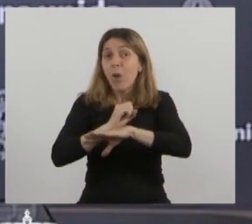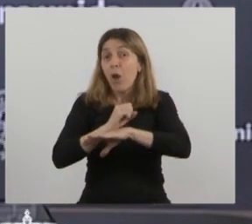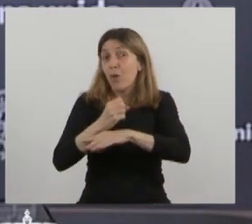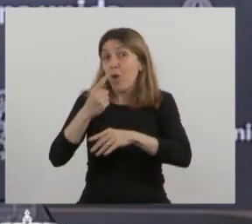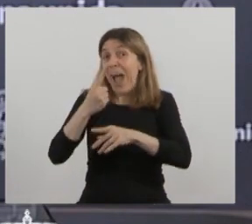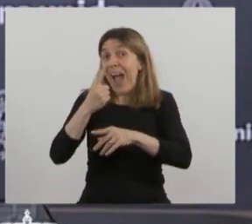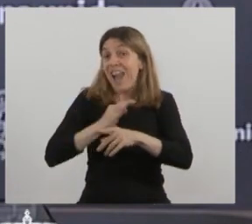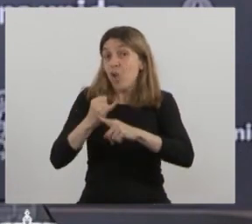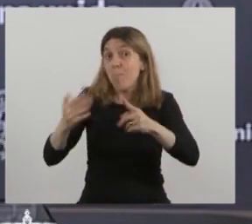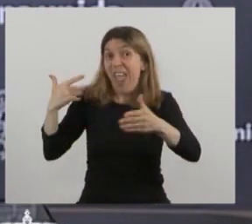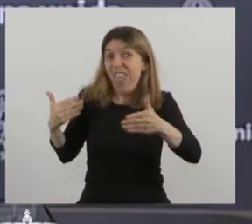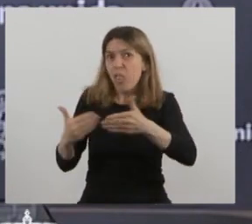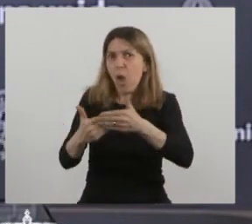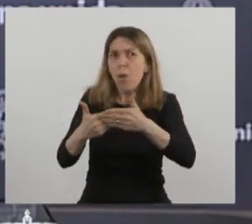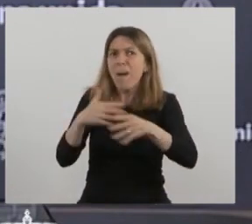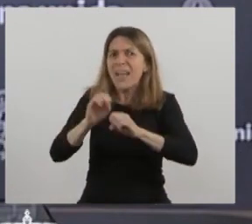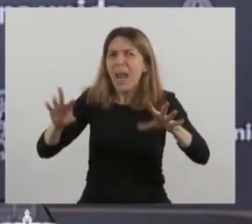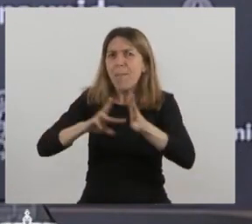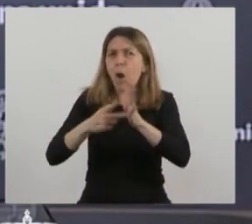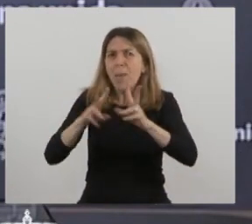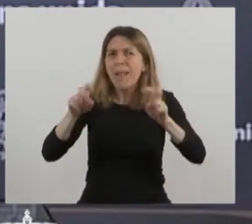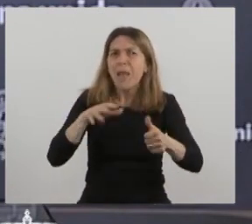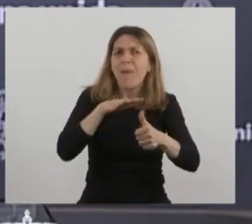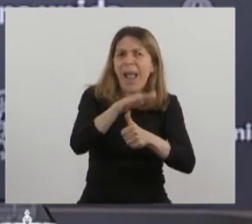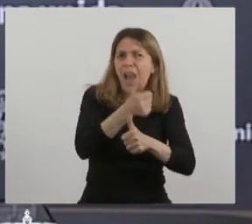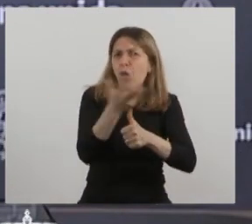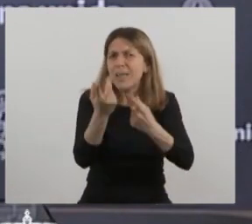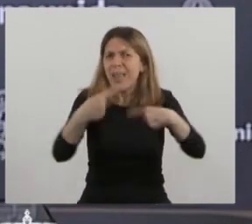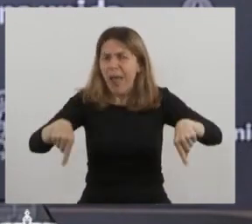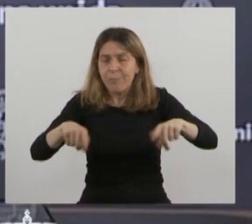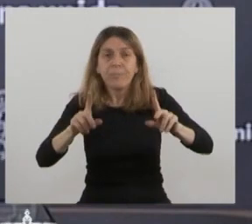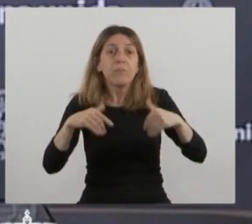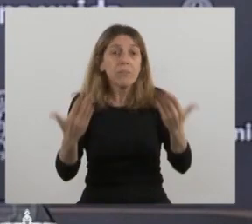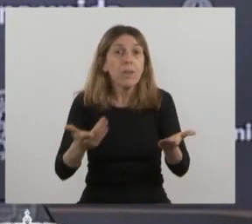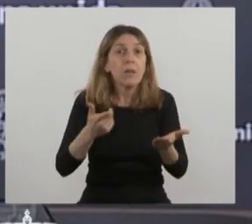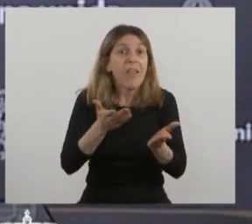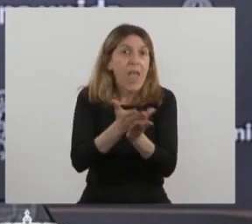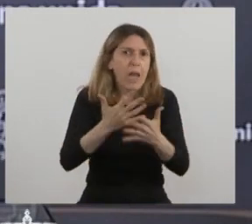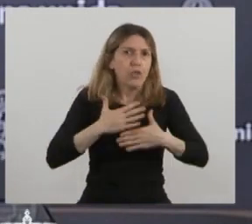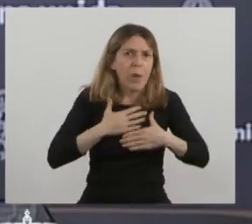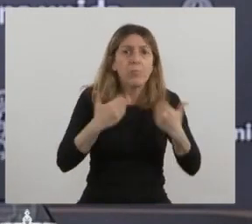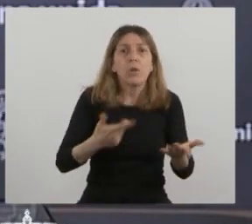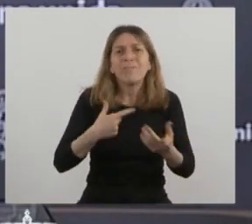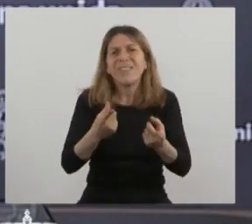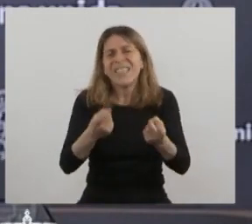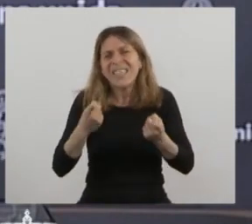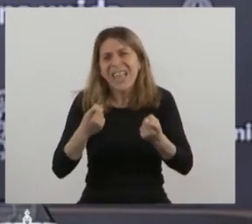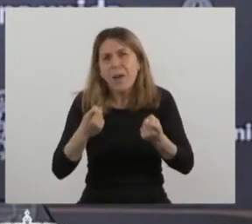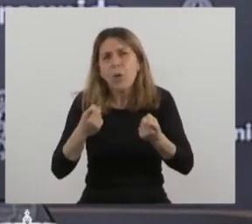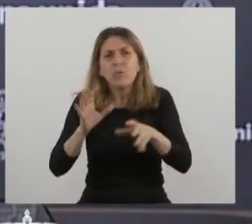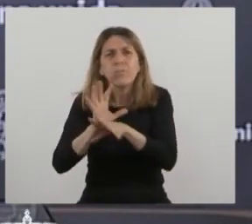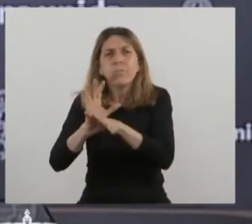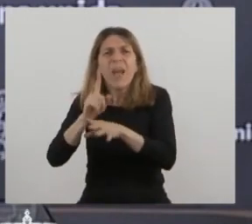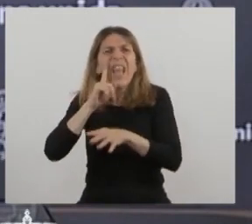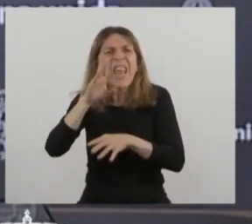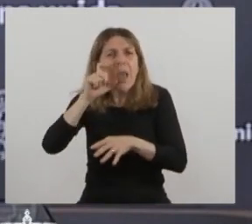último año y medio. En síntesis, necesitamos un sistema iberoamericano